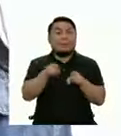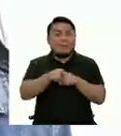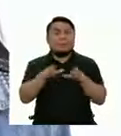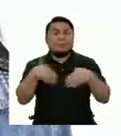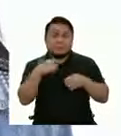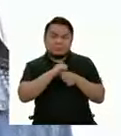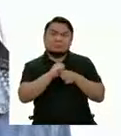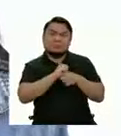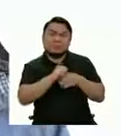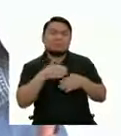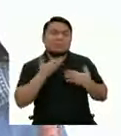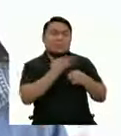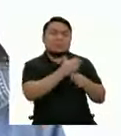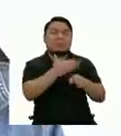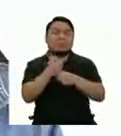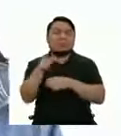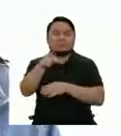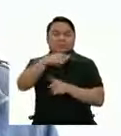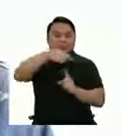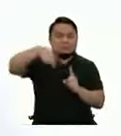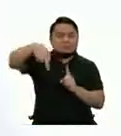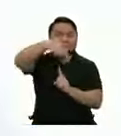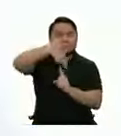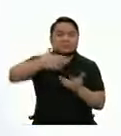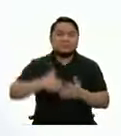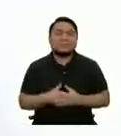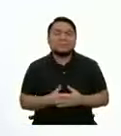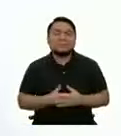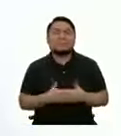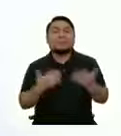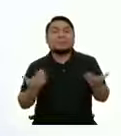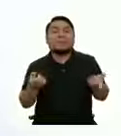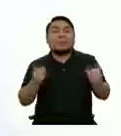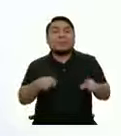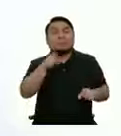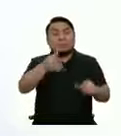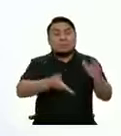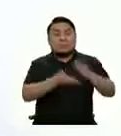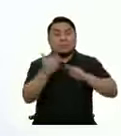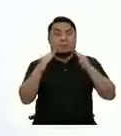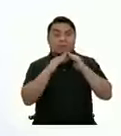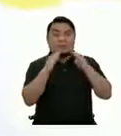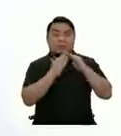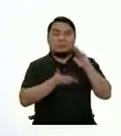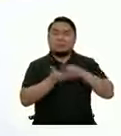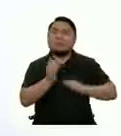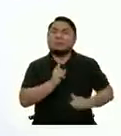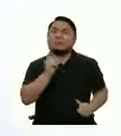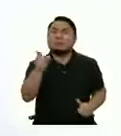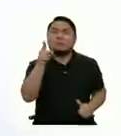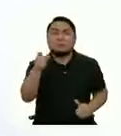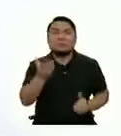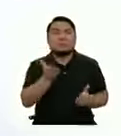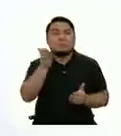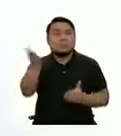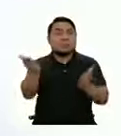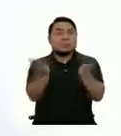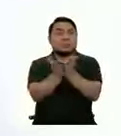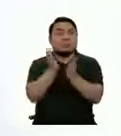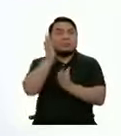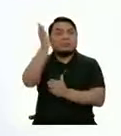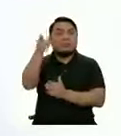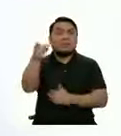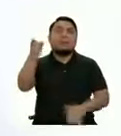practicamos y compartimos con nuestro entorno Cuando salgamos de casa y frecuentamos la escuela Serán